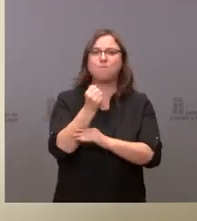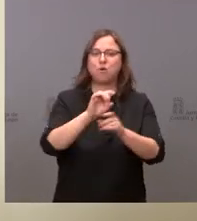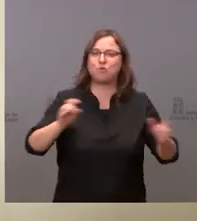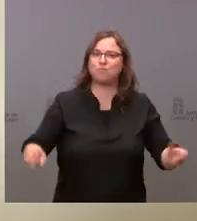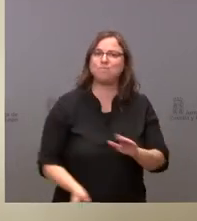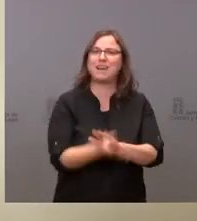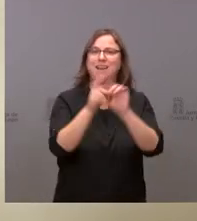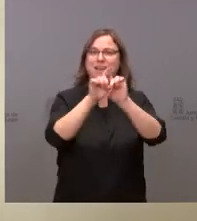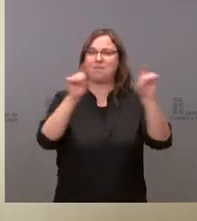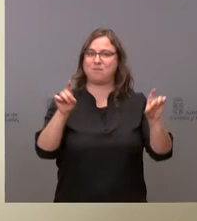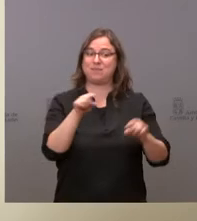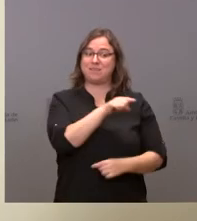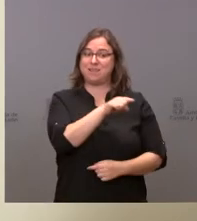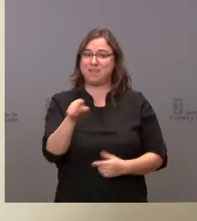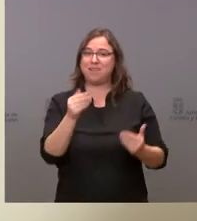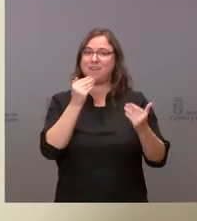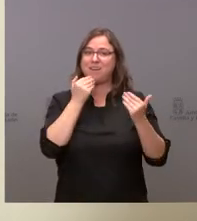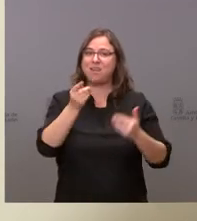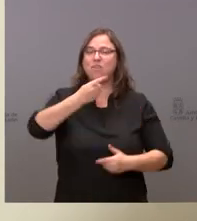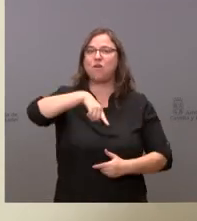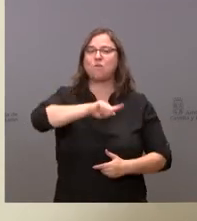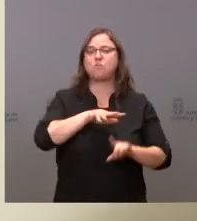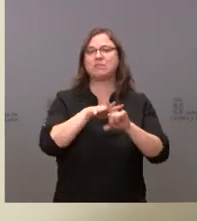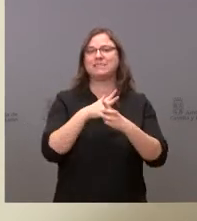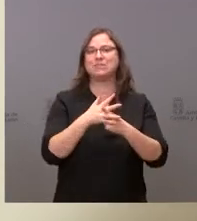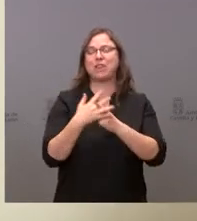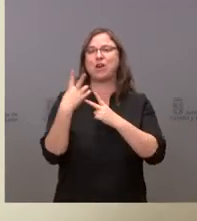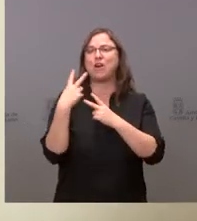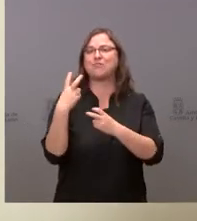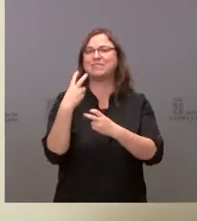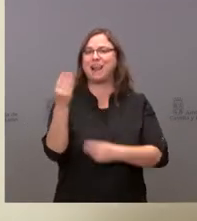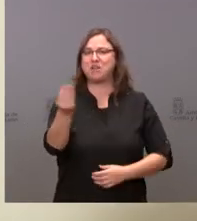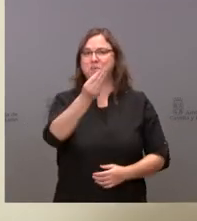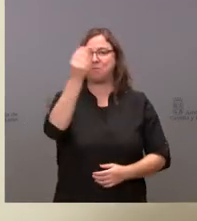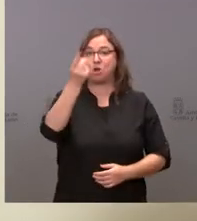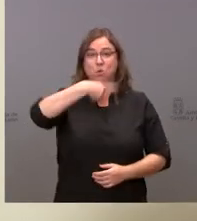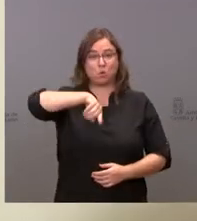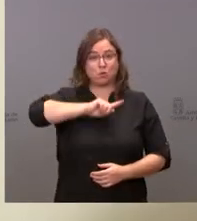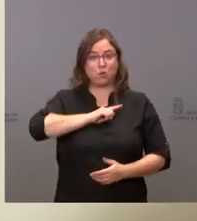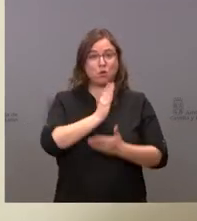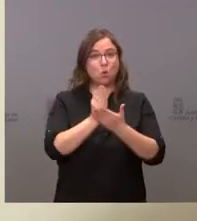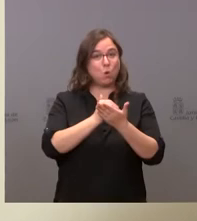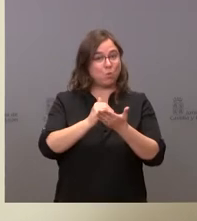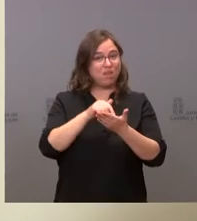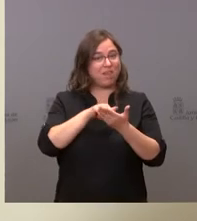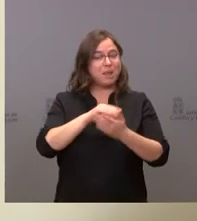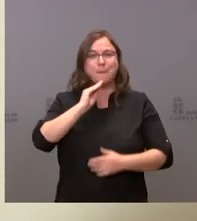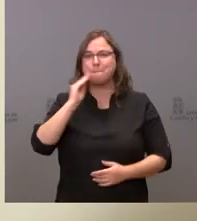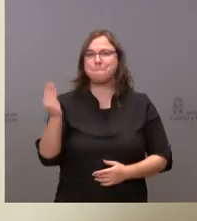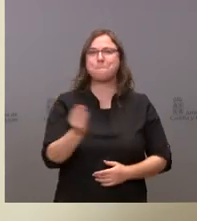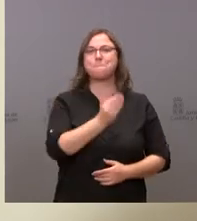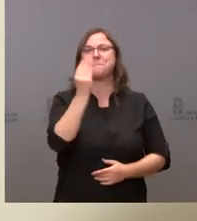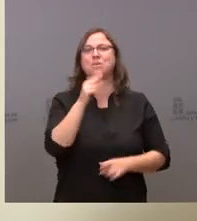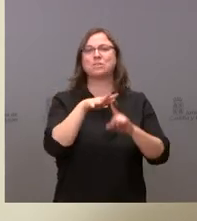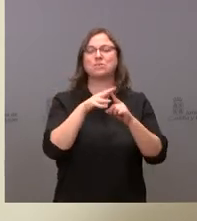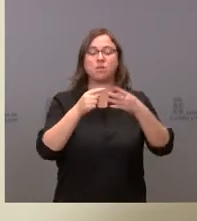nos ha permitido mejorar nuestra situación fiscal. Somos la comunidad que más ha mejorado su posición